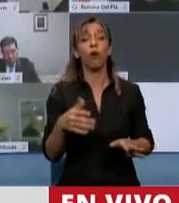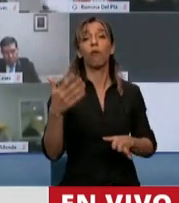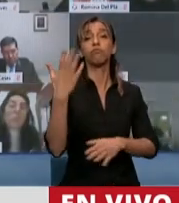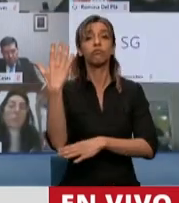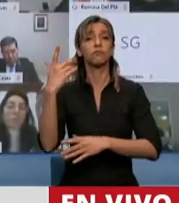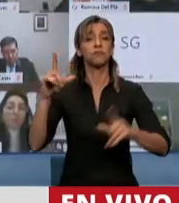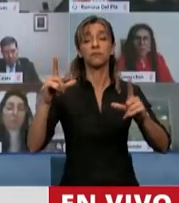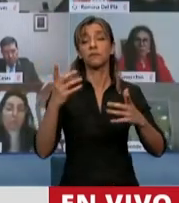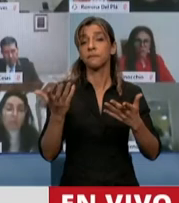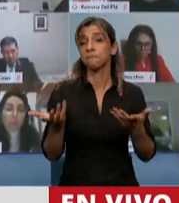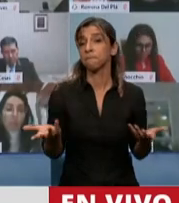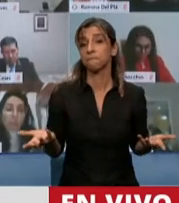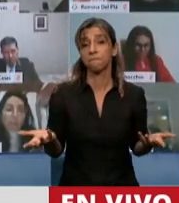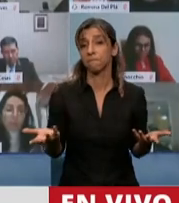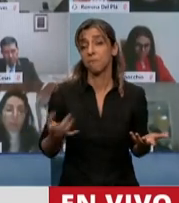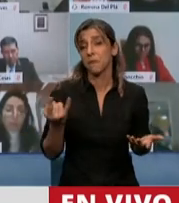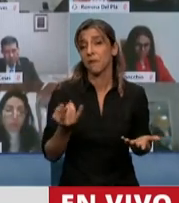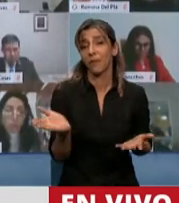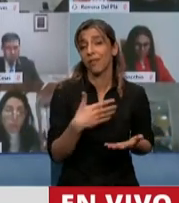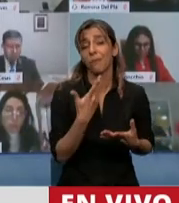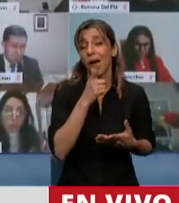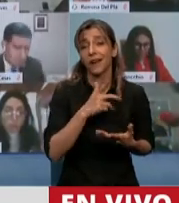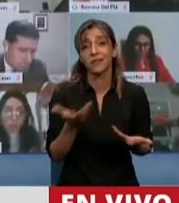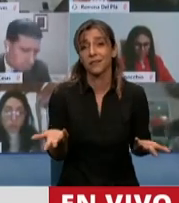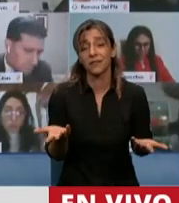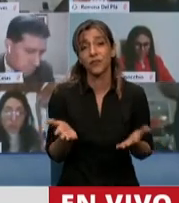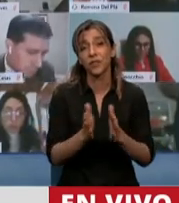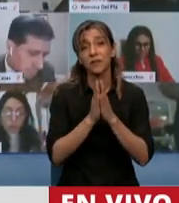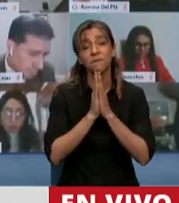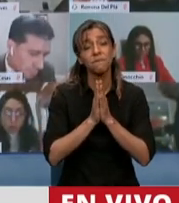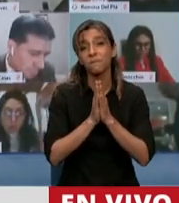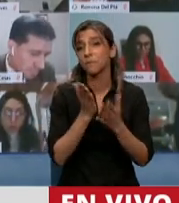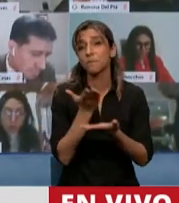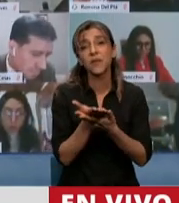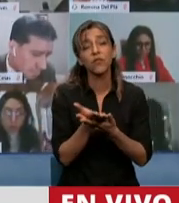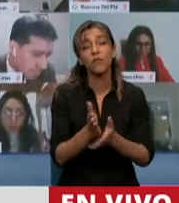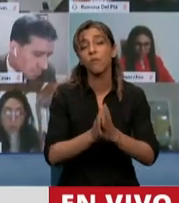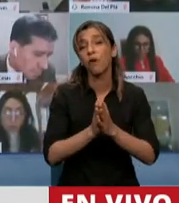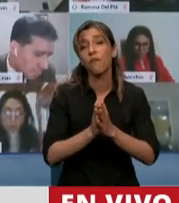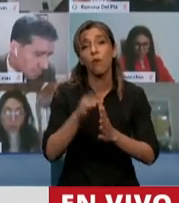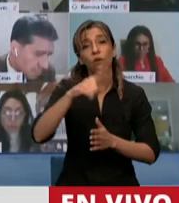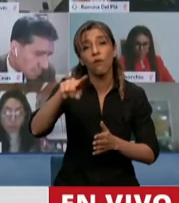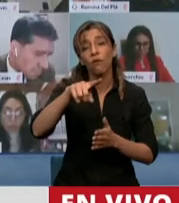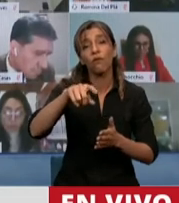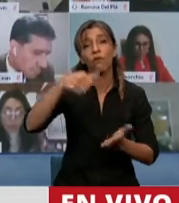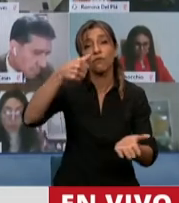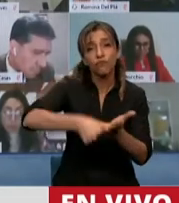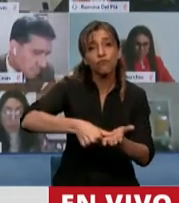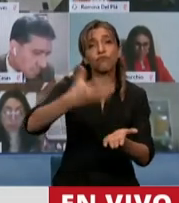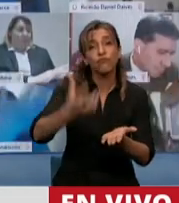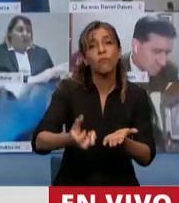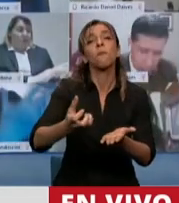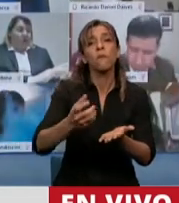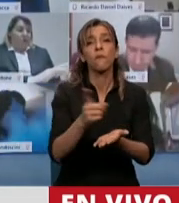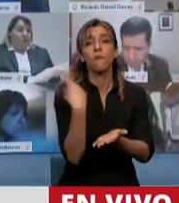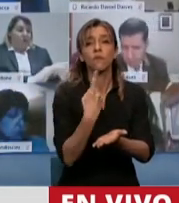falacia, y que le pedimos, por favor, que de una forma u otra que se sienten, que se logueen, que podamos votar una ley que le